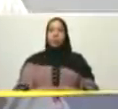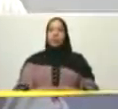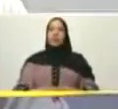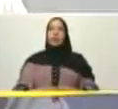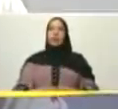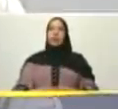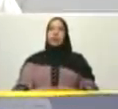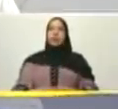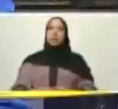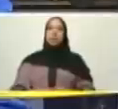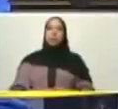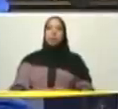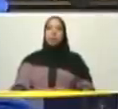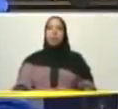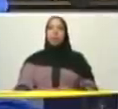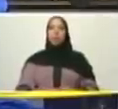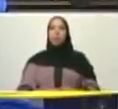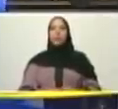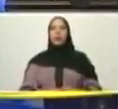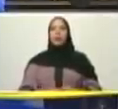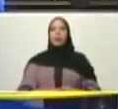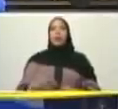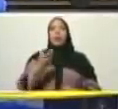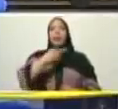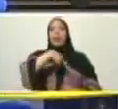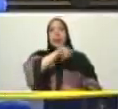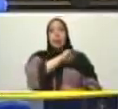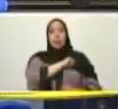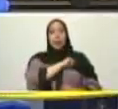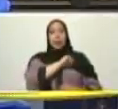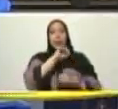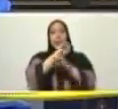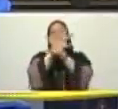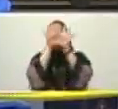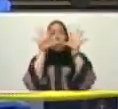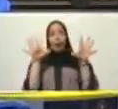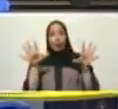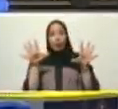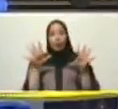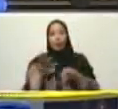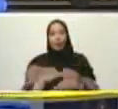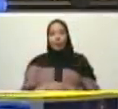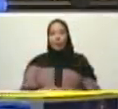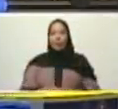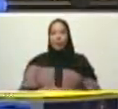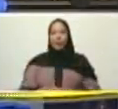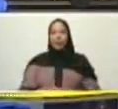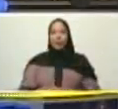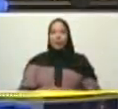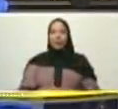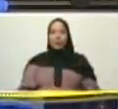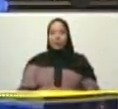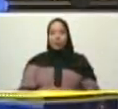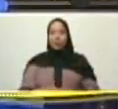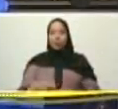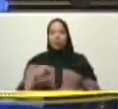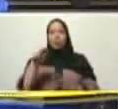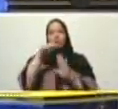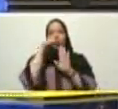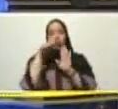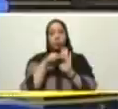si está escrito en español castizo segundo anuncio ordeno